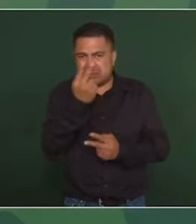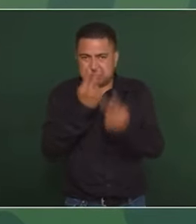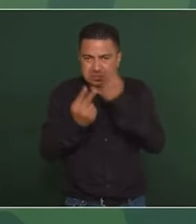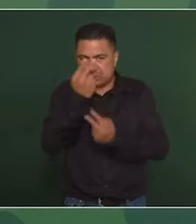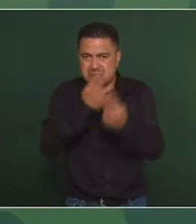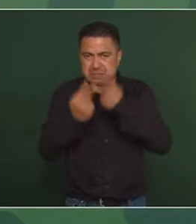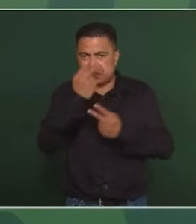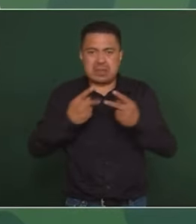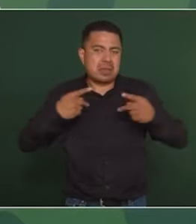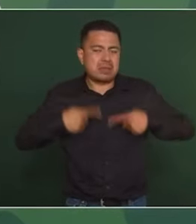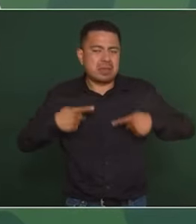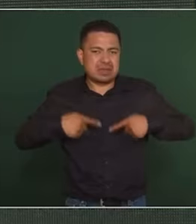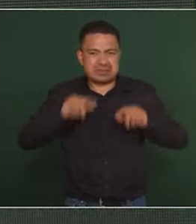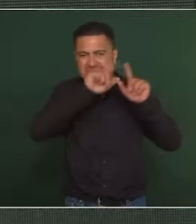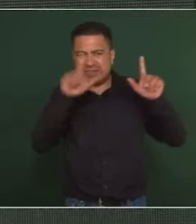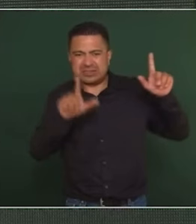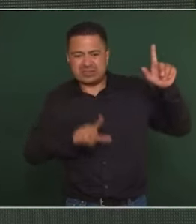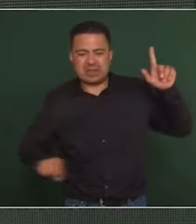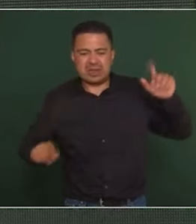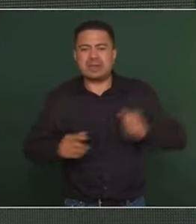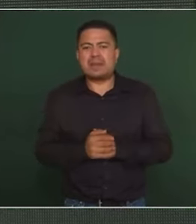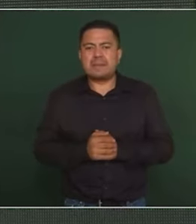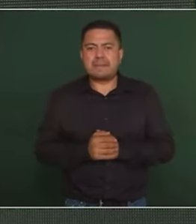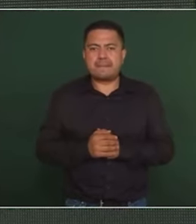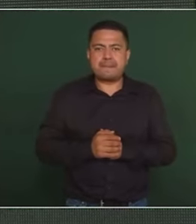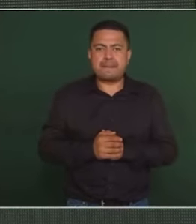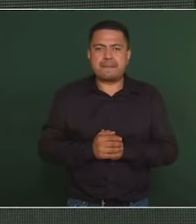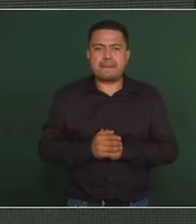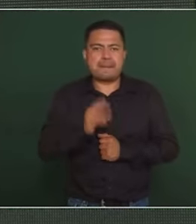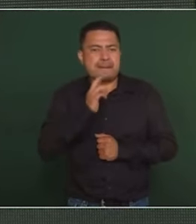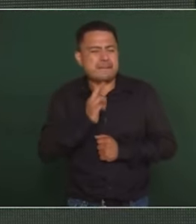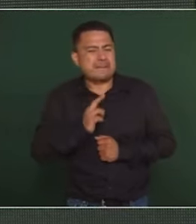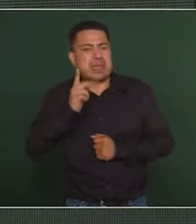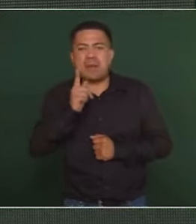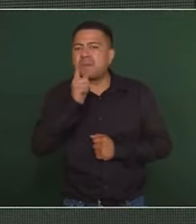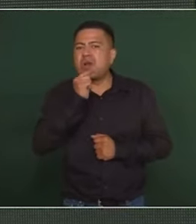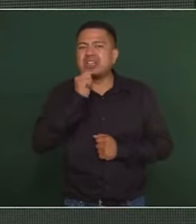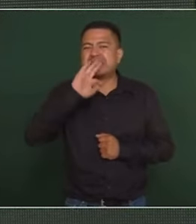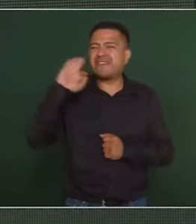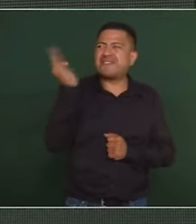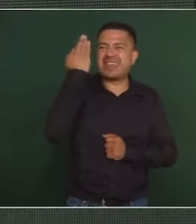a nivel nacional, en su mejor momento la Policía Federal